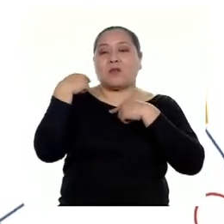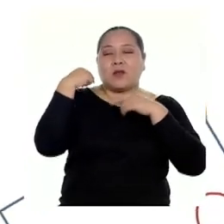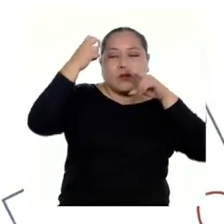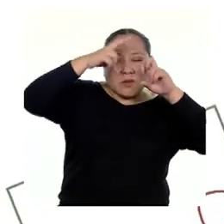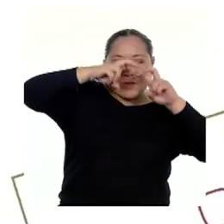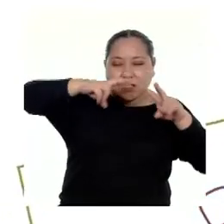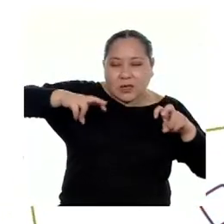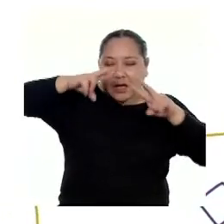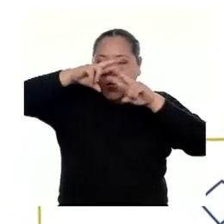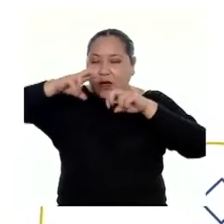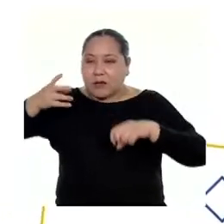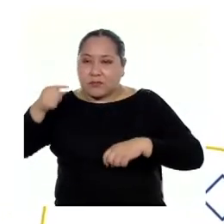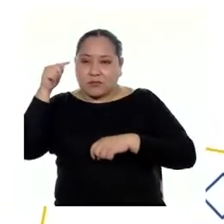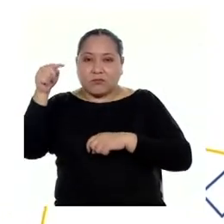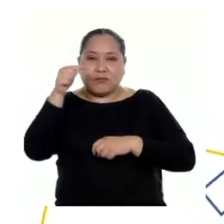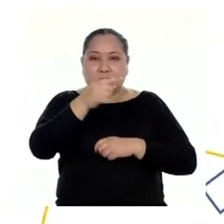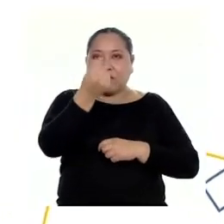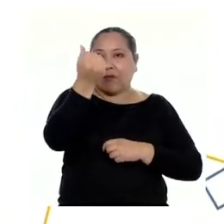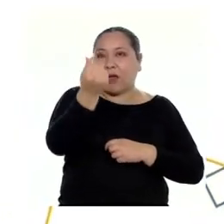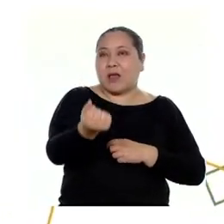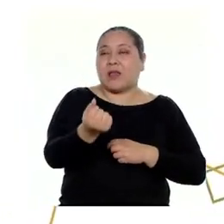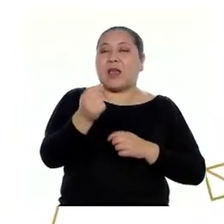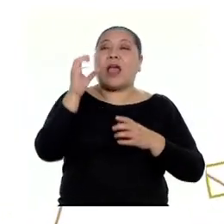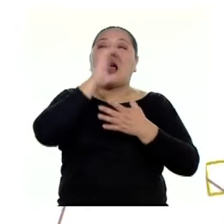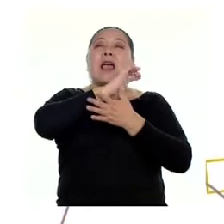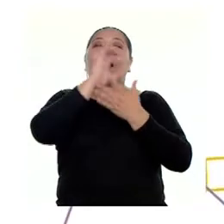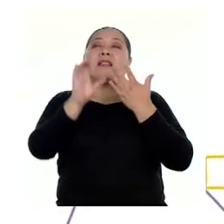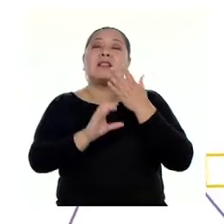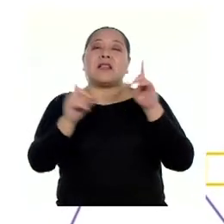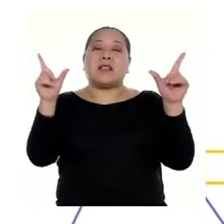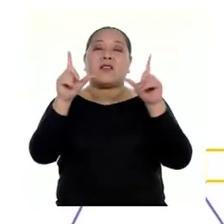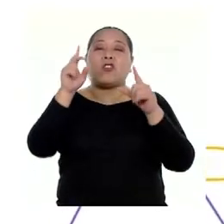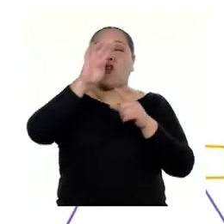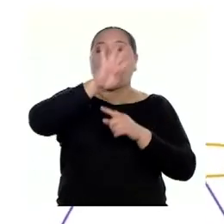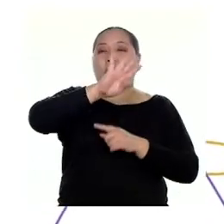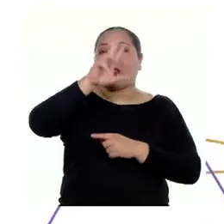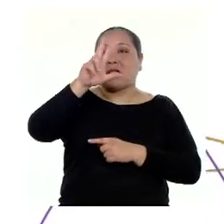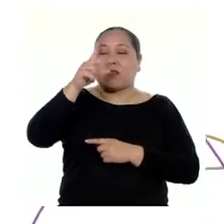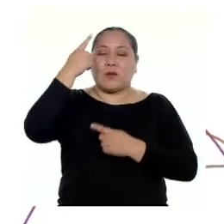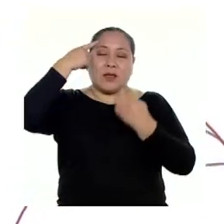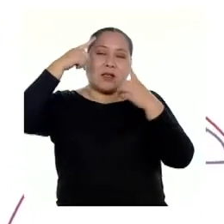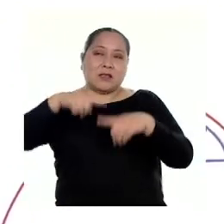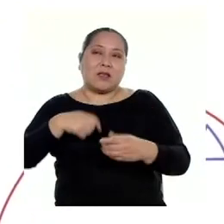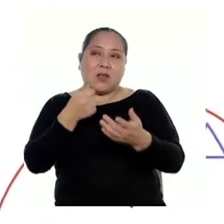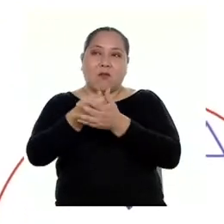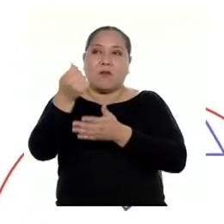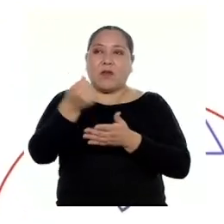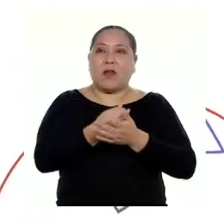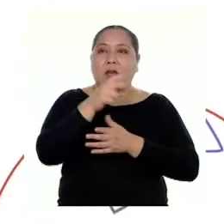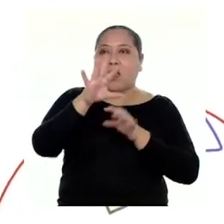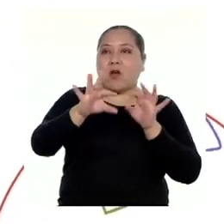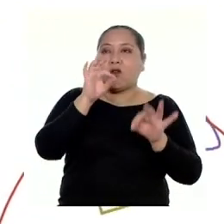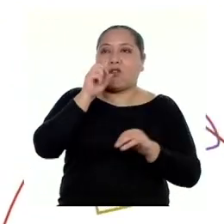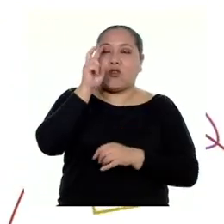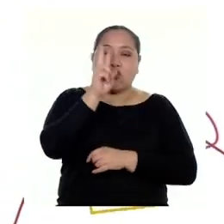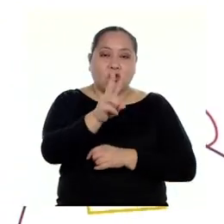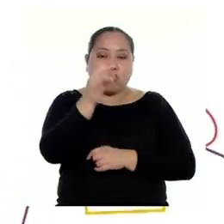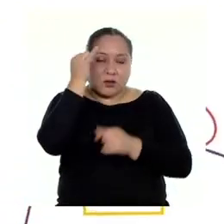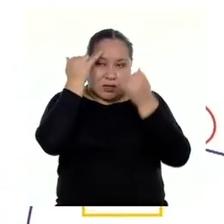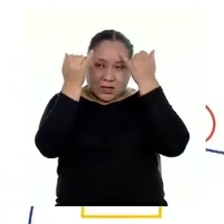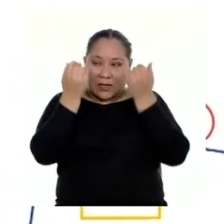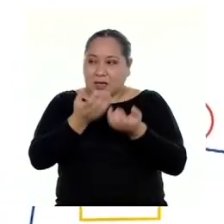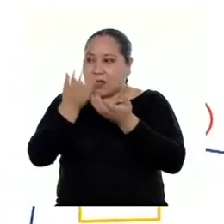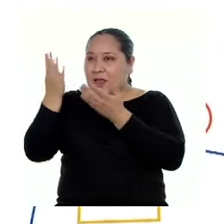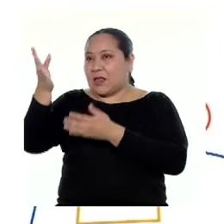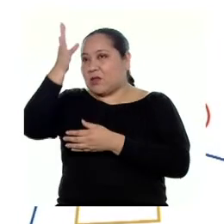precios y características de televisores de 43 pulgadas para que puedan decidir la compra. Ha encontrado dos propuestas que entregará a